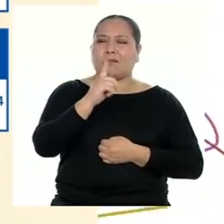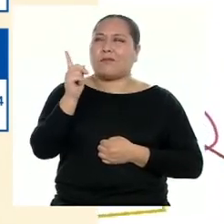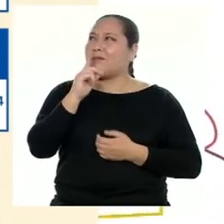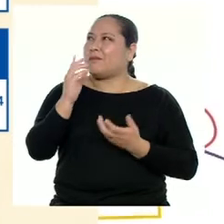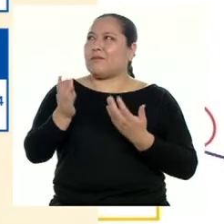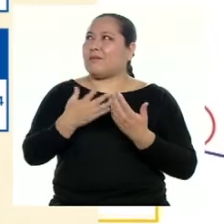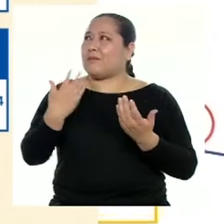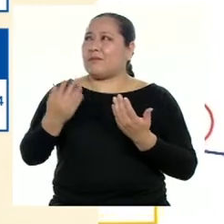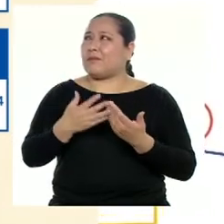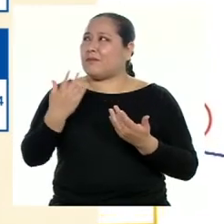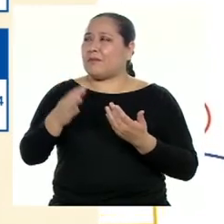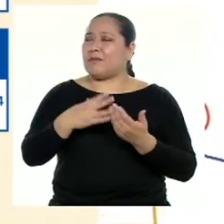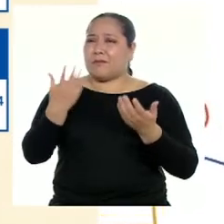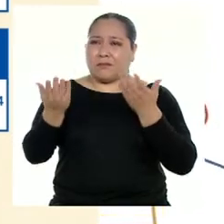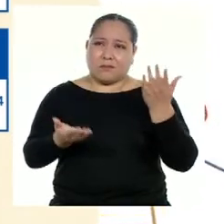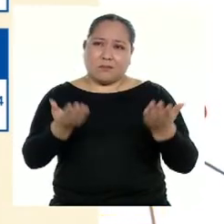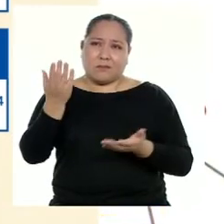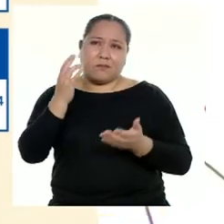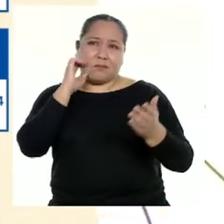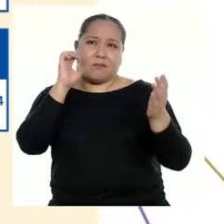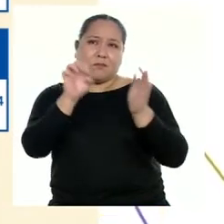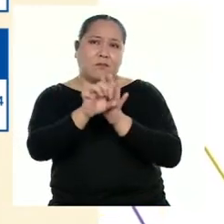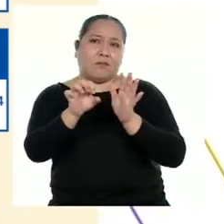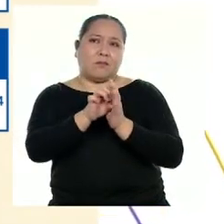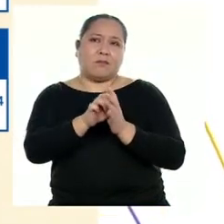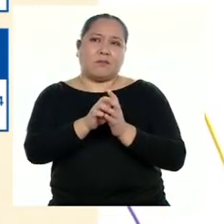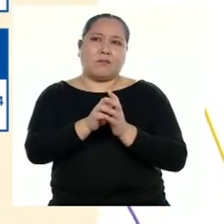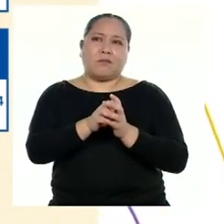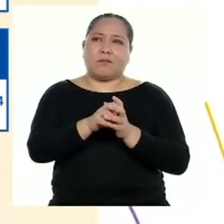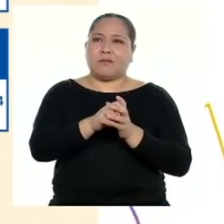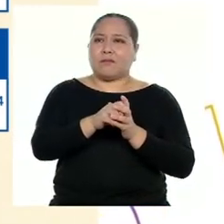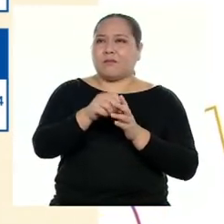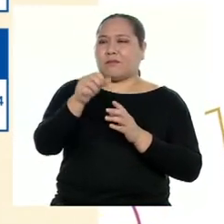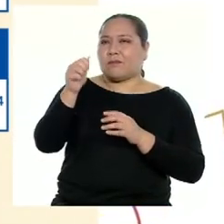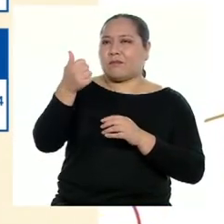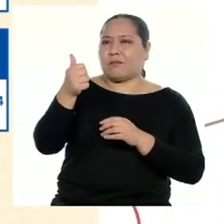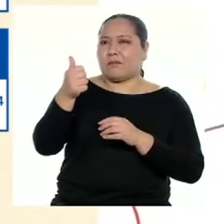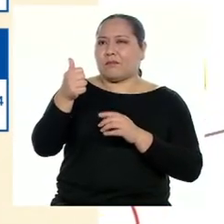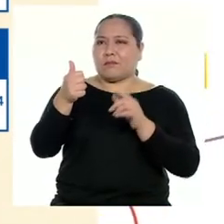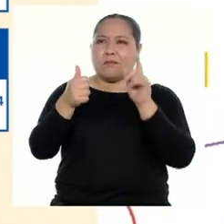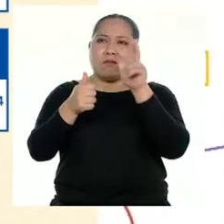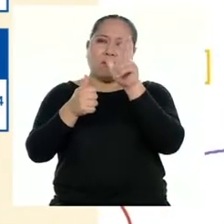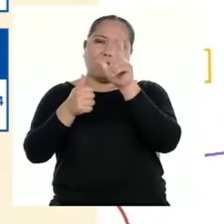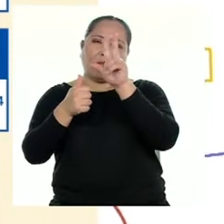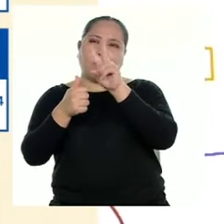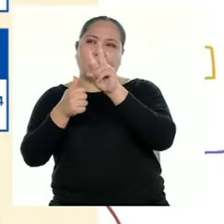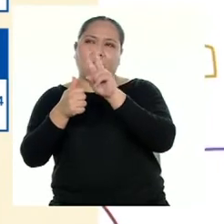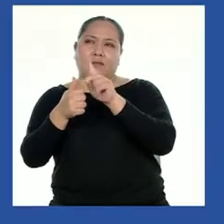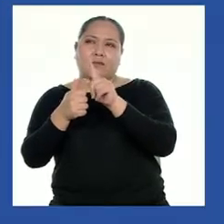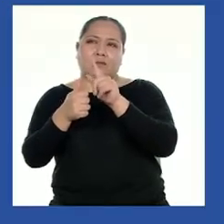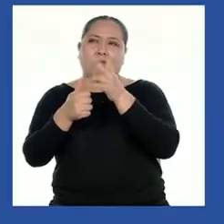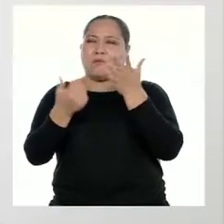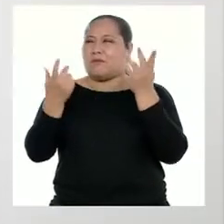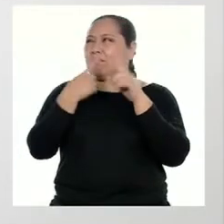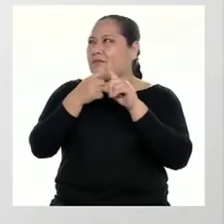están ahorita no es nada fácil compararlos. Por ejemplo, las potencias de 10 tienen diferentes exponentes.